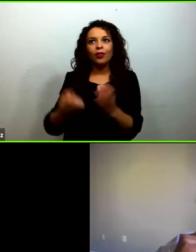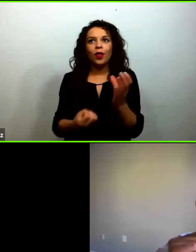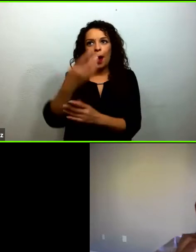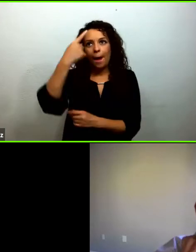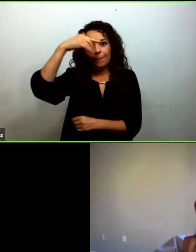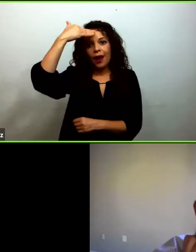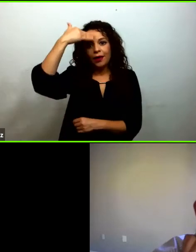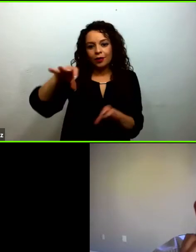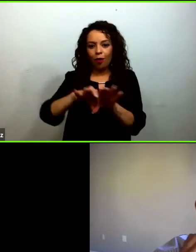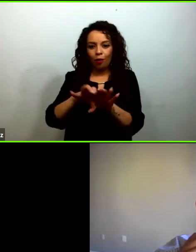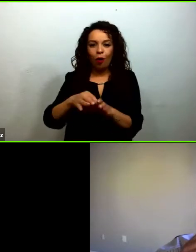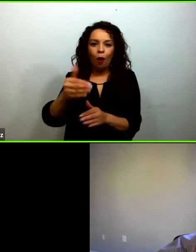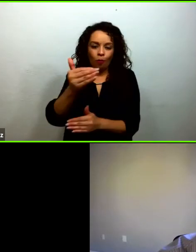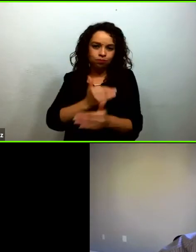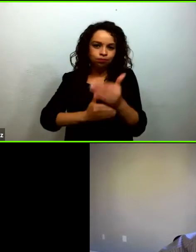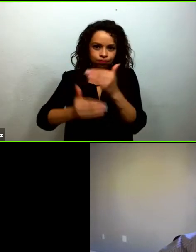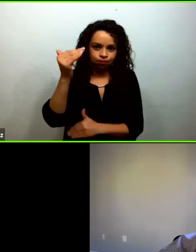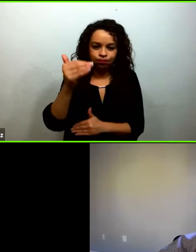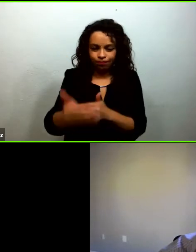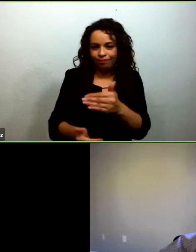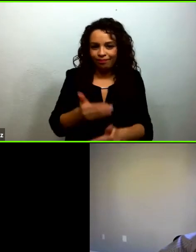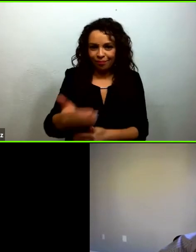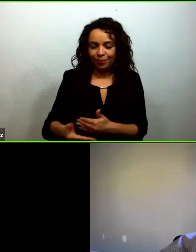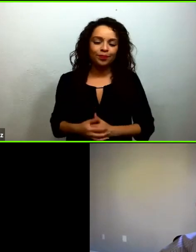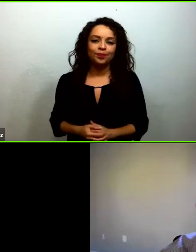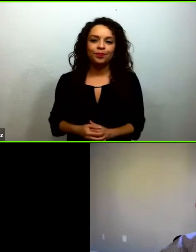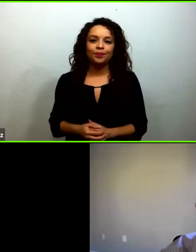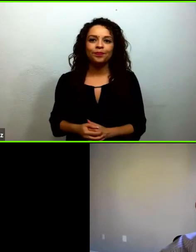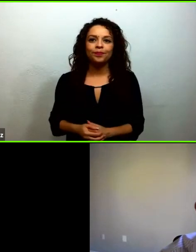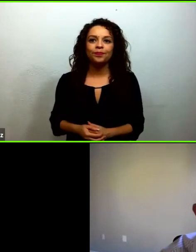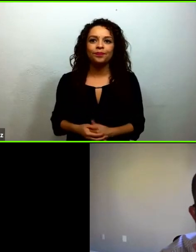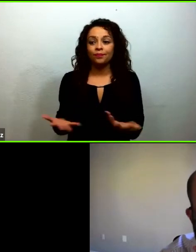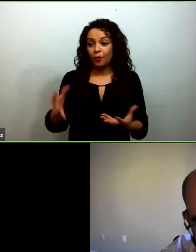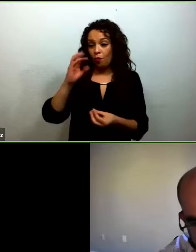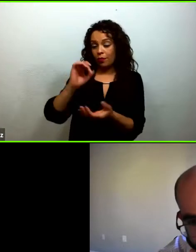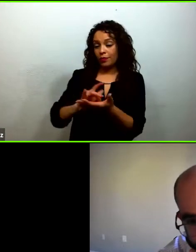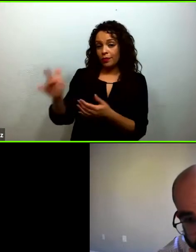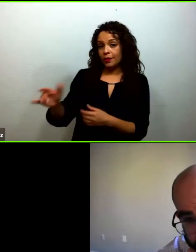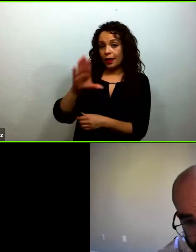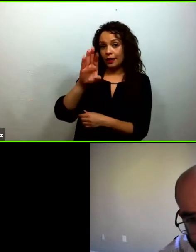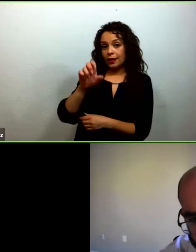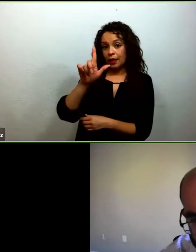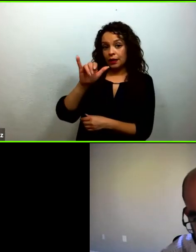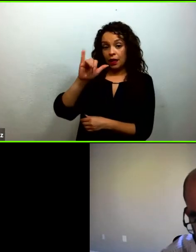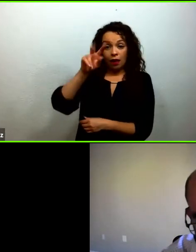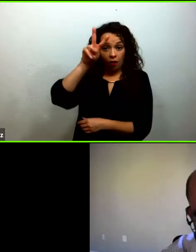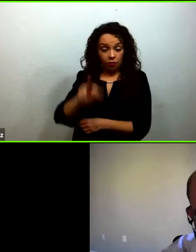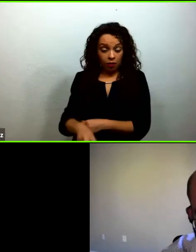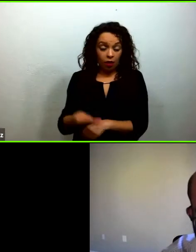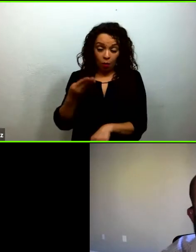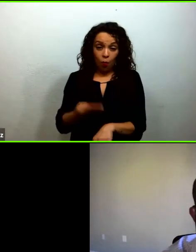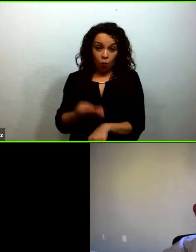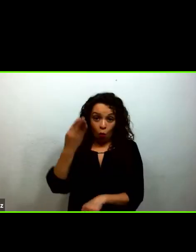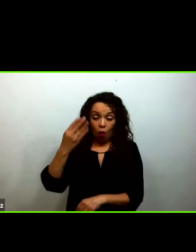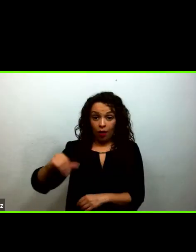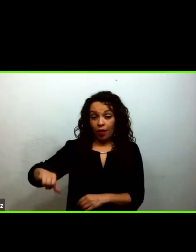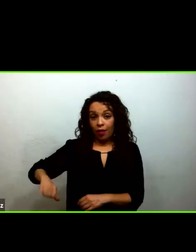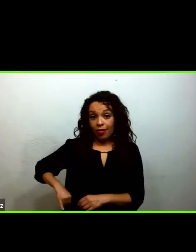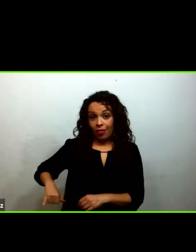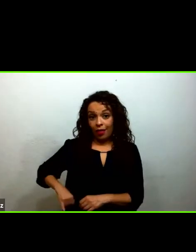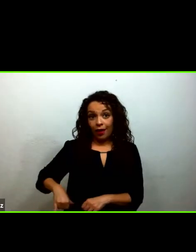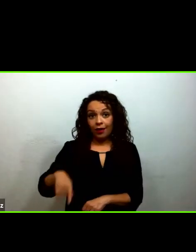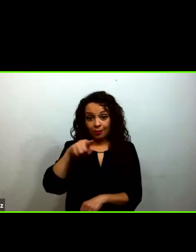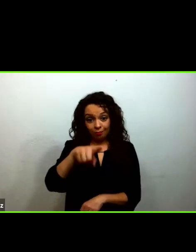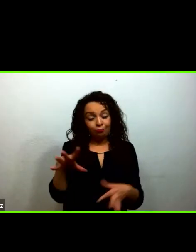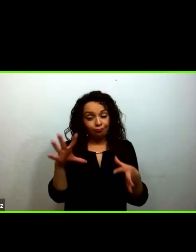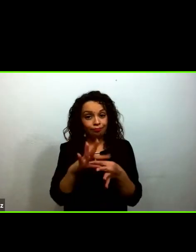Bueno, muchísimas gracias, Cecilia. Muy interesantes las reflexiones que compartiste.